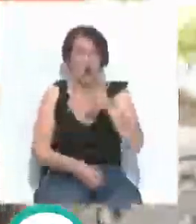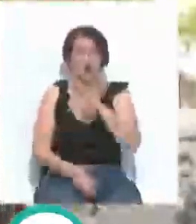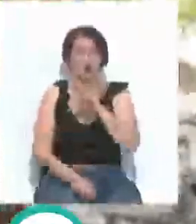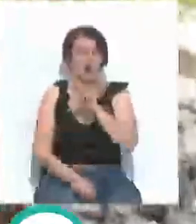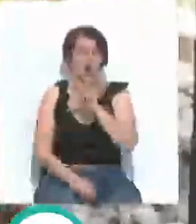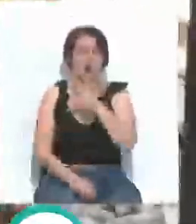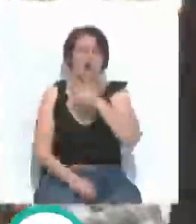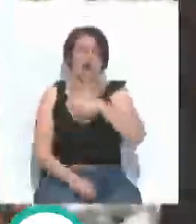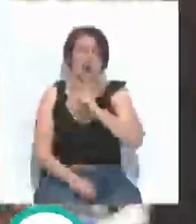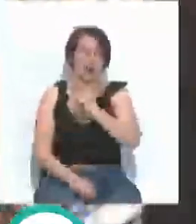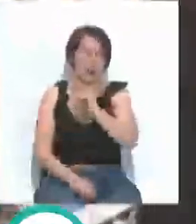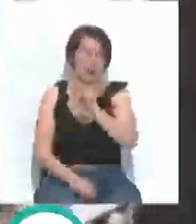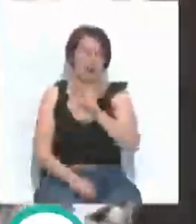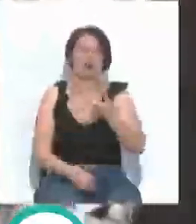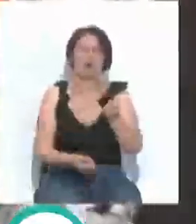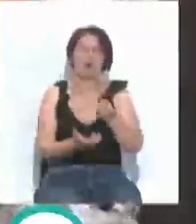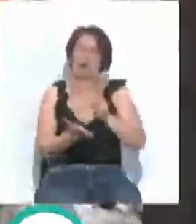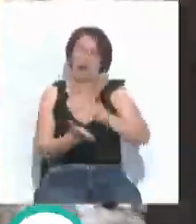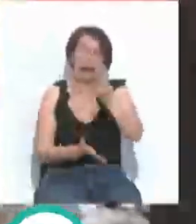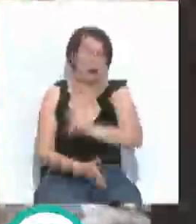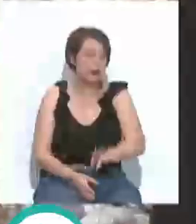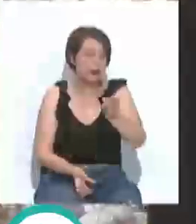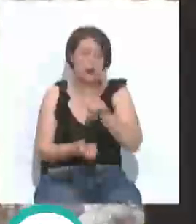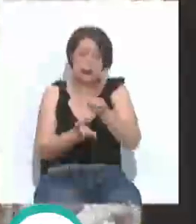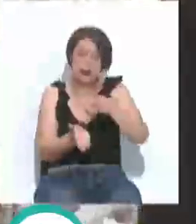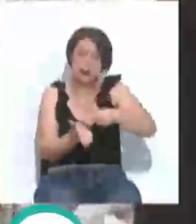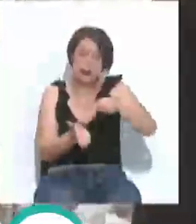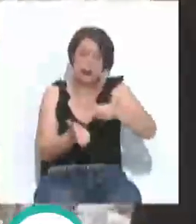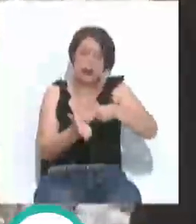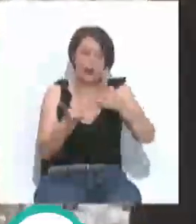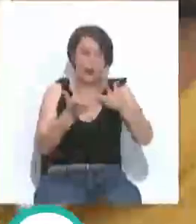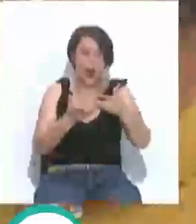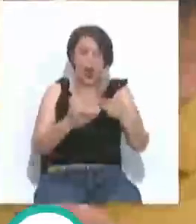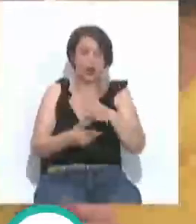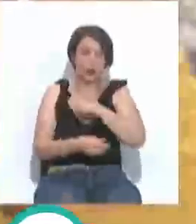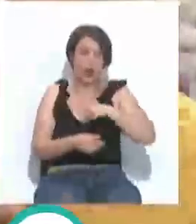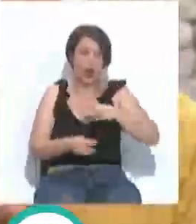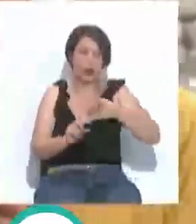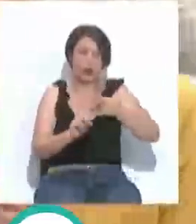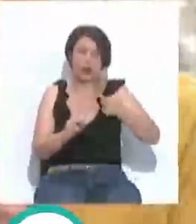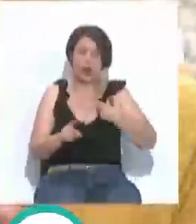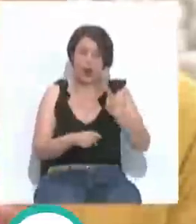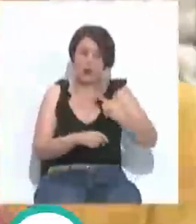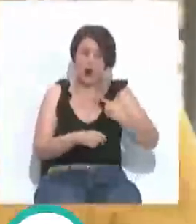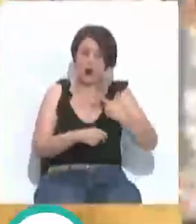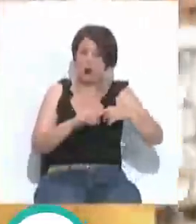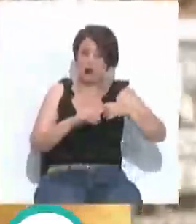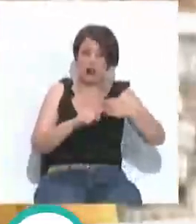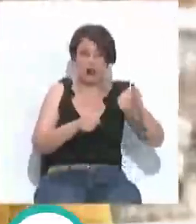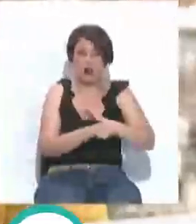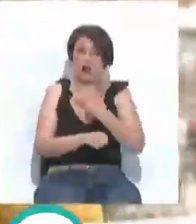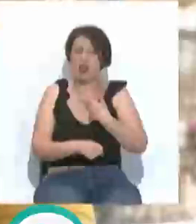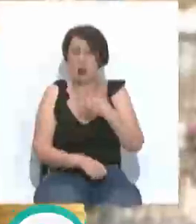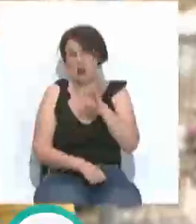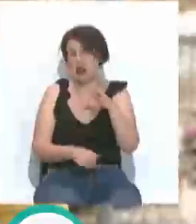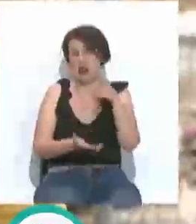USTEA y CESIF. Vuelven a reiterar un mensaje de exigencia a la Administración Autonómica para que cubra las vacantes que afectan a más de